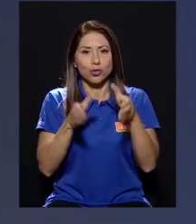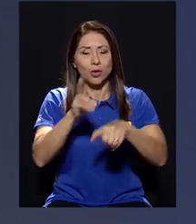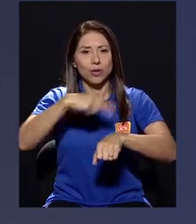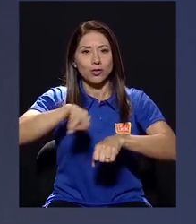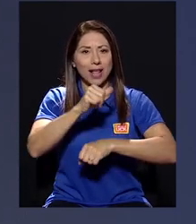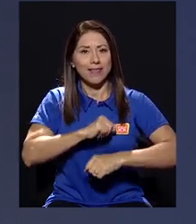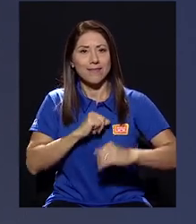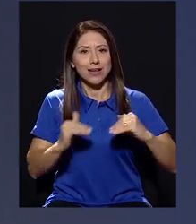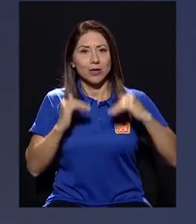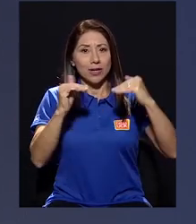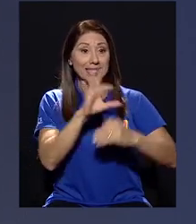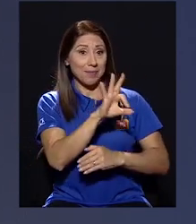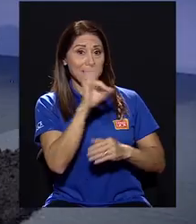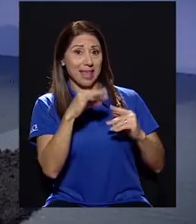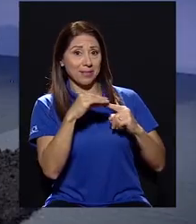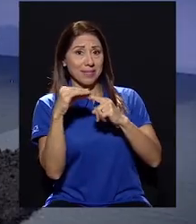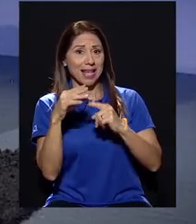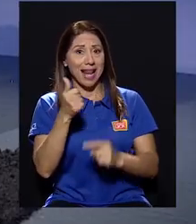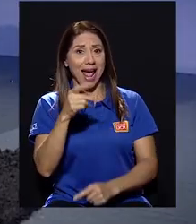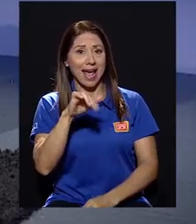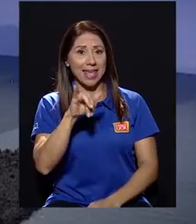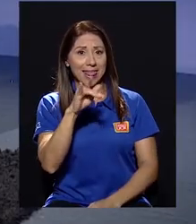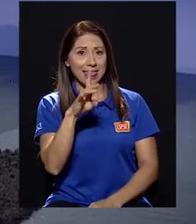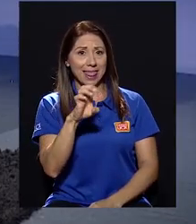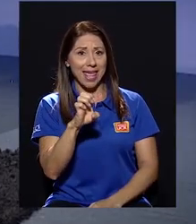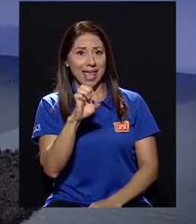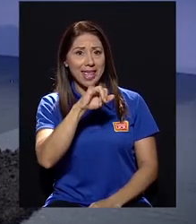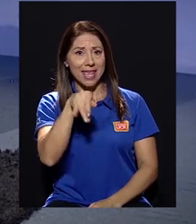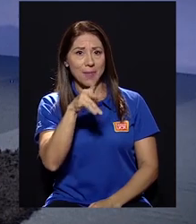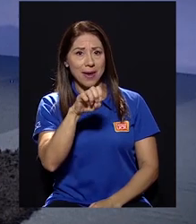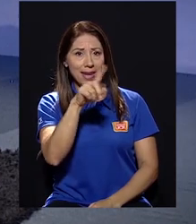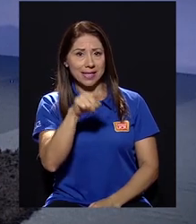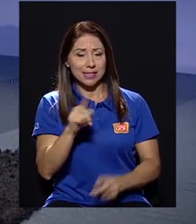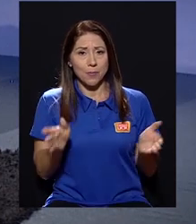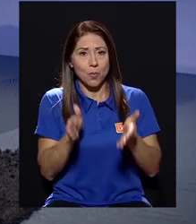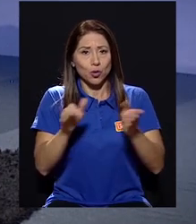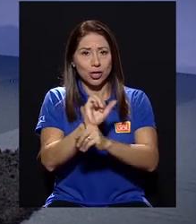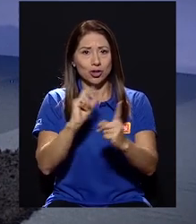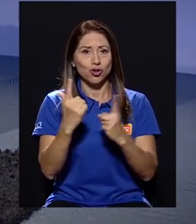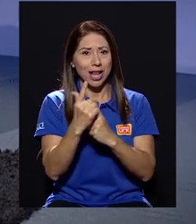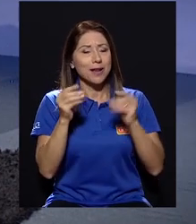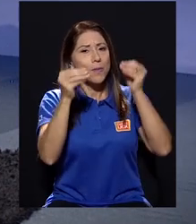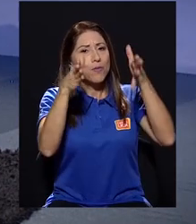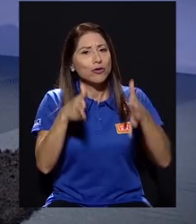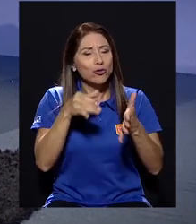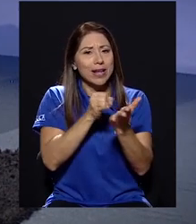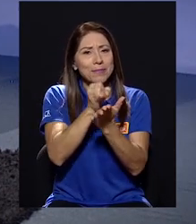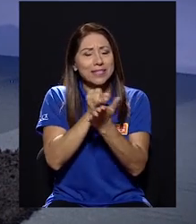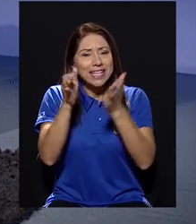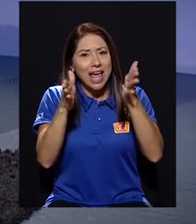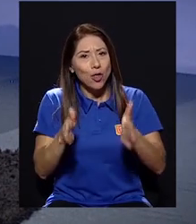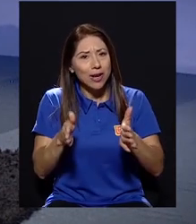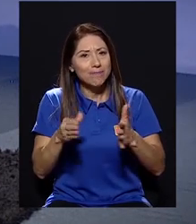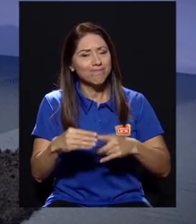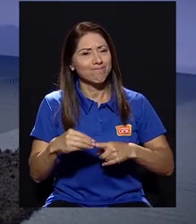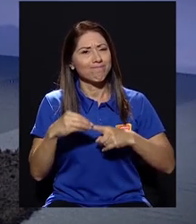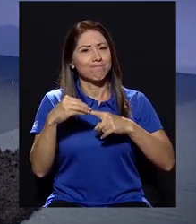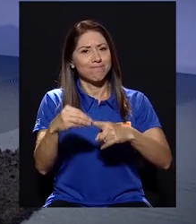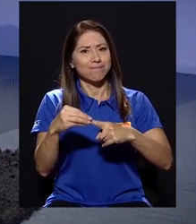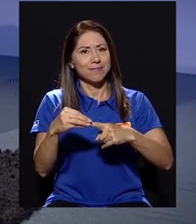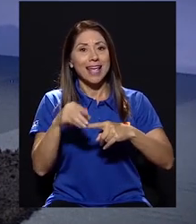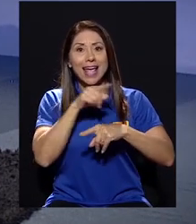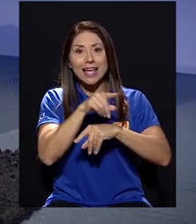Tenemos de invitada especial a doña Idé Jiménez, promotora social y por supuesto académica, investigadora y sobre todo